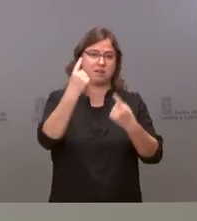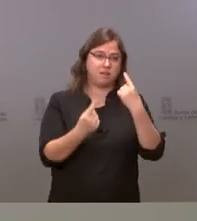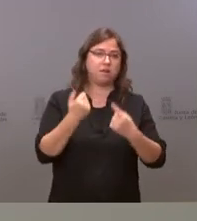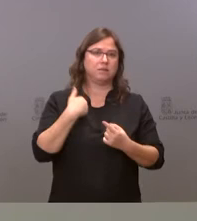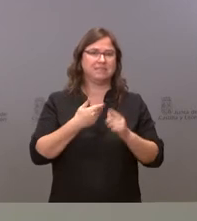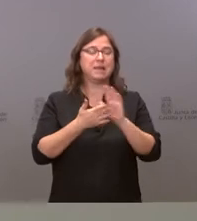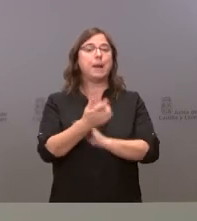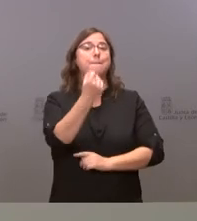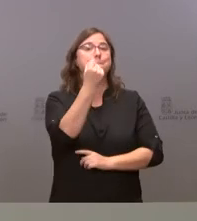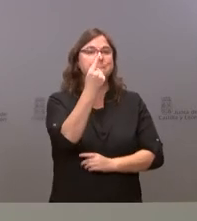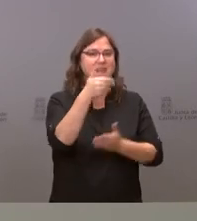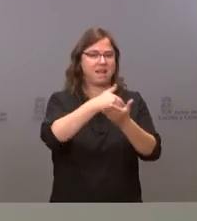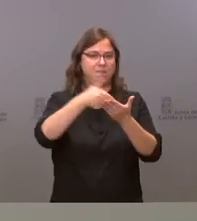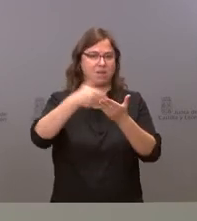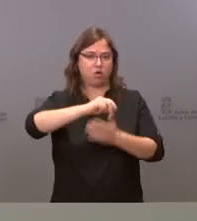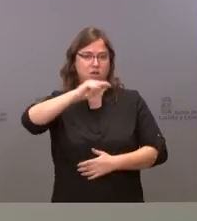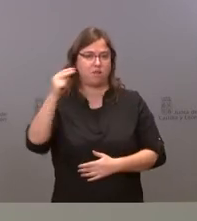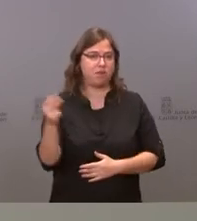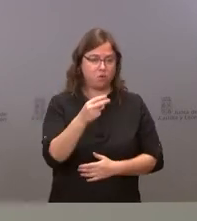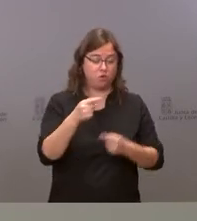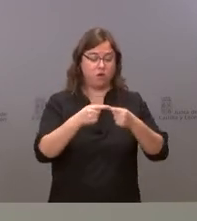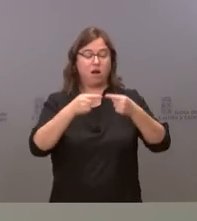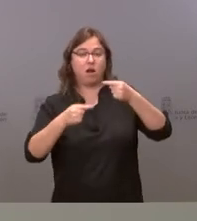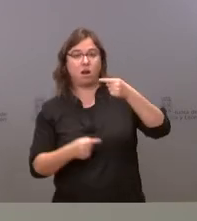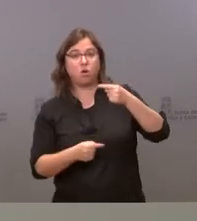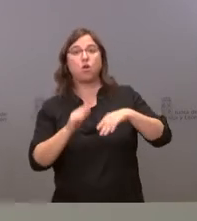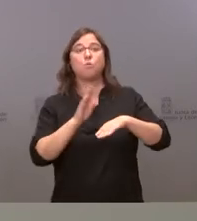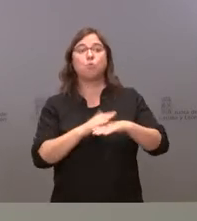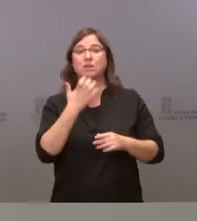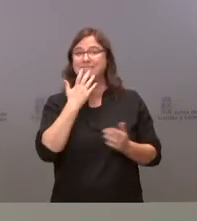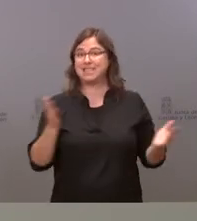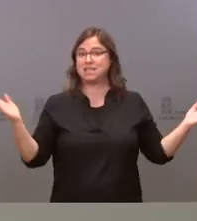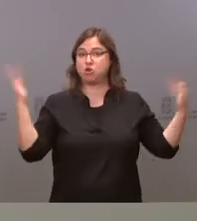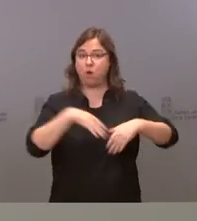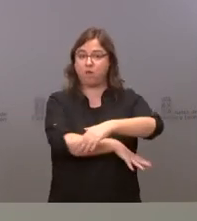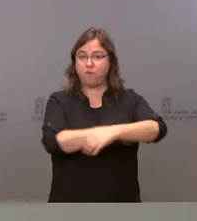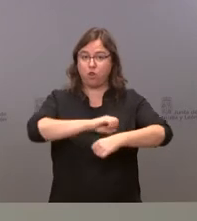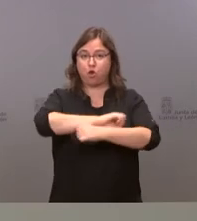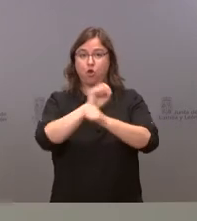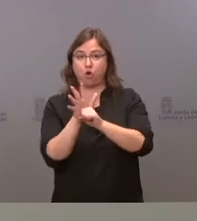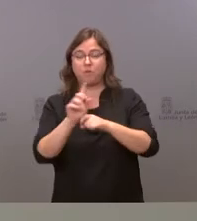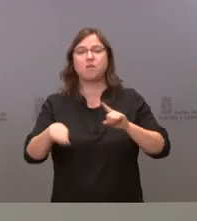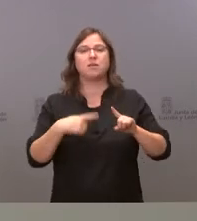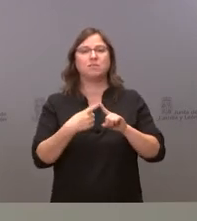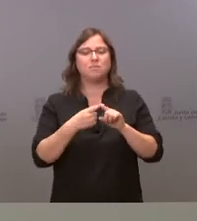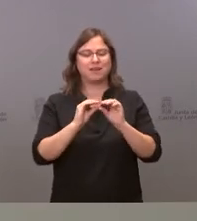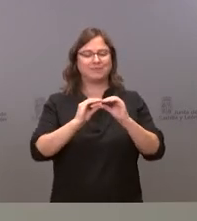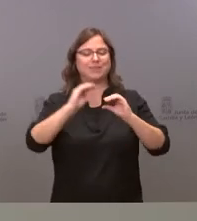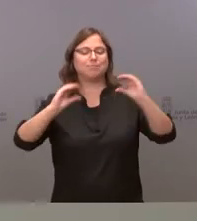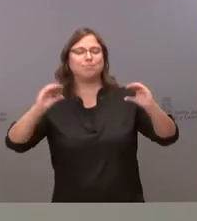cuantificado en mil millones de euros sumando la no existencia del fondo COVID y la distribución no equitativa